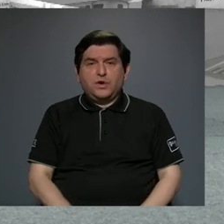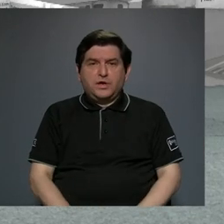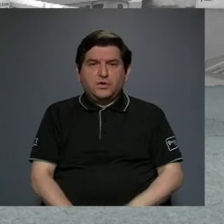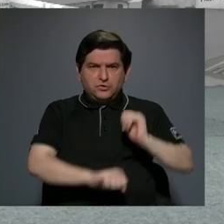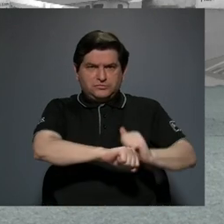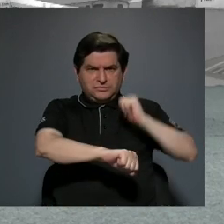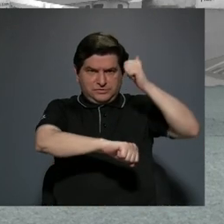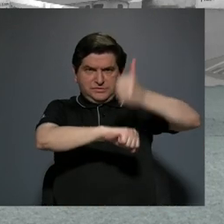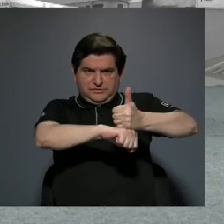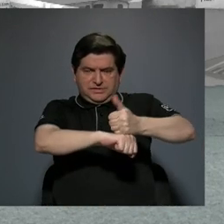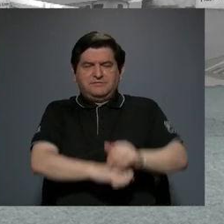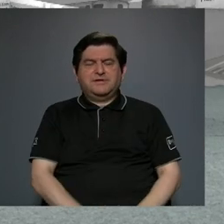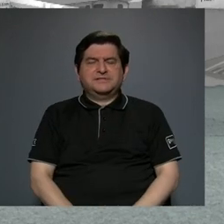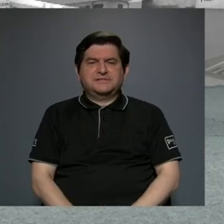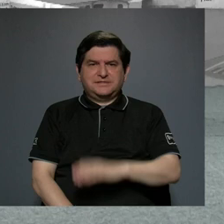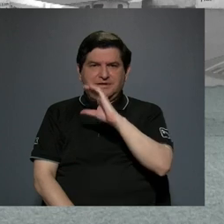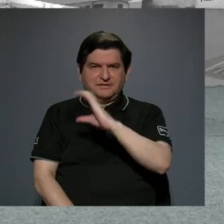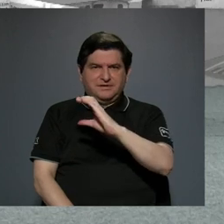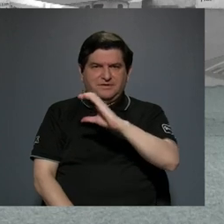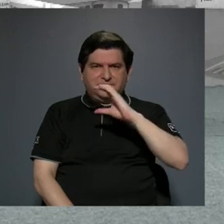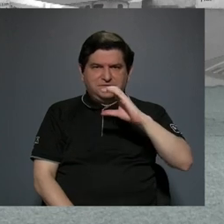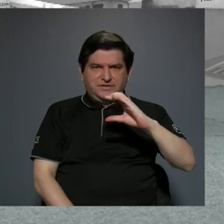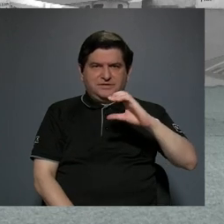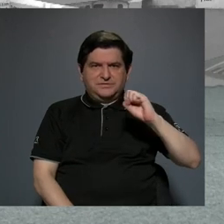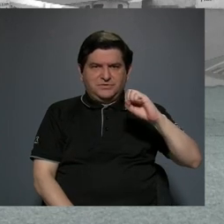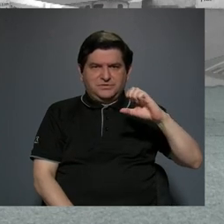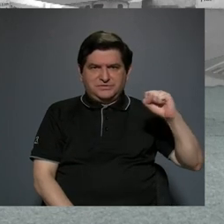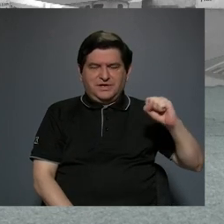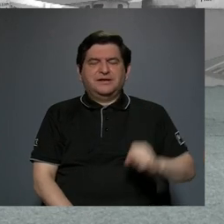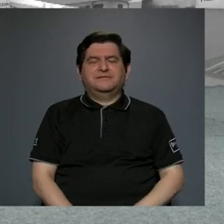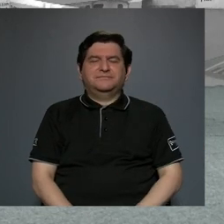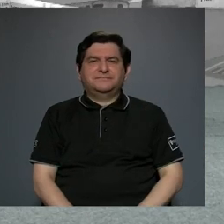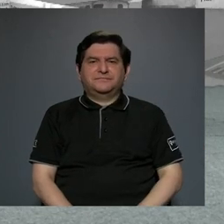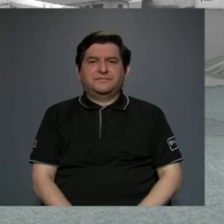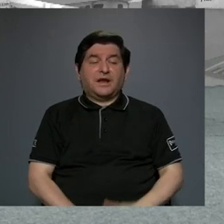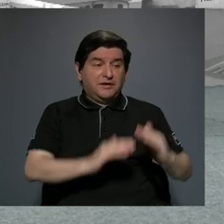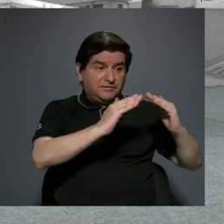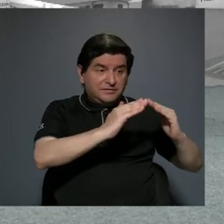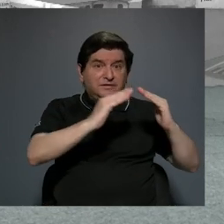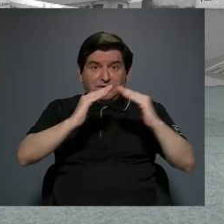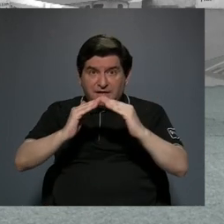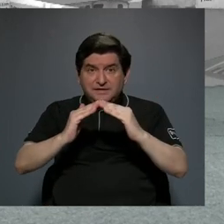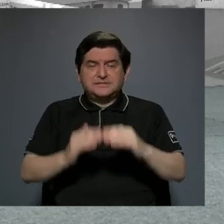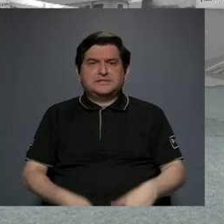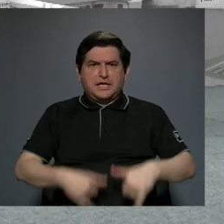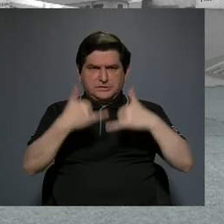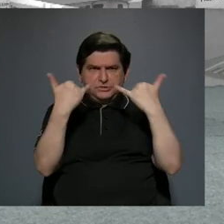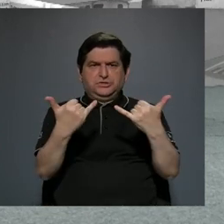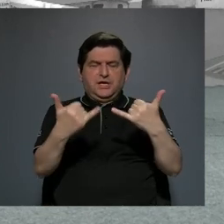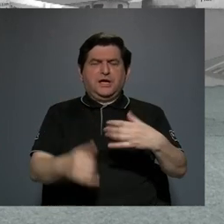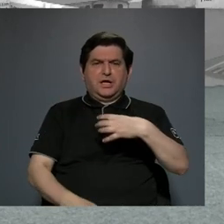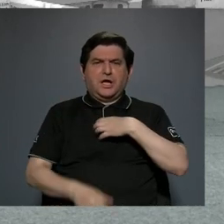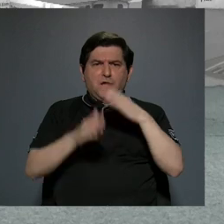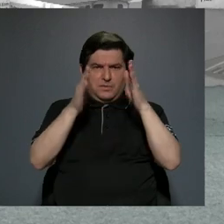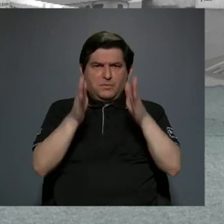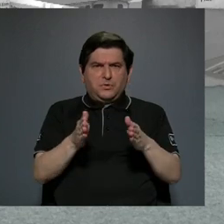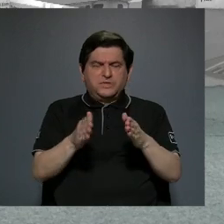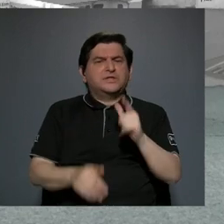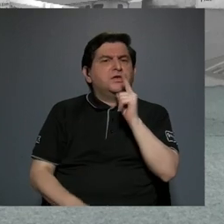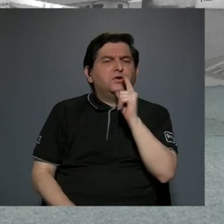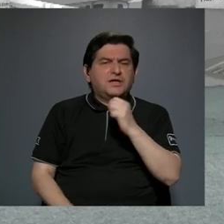tomado por la caja costarricense del Seguro Social. Las viviendas pasan a ser de la propiedad de los